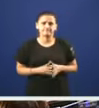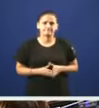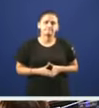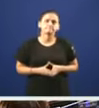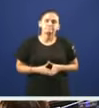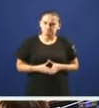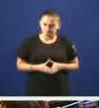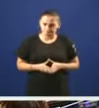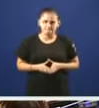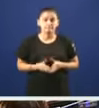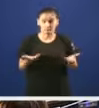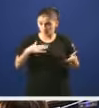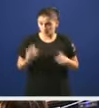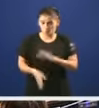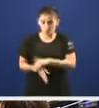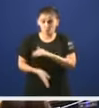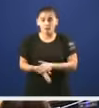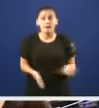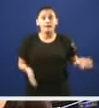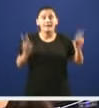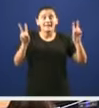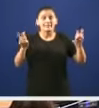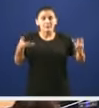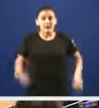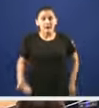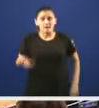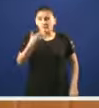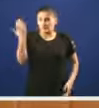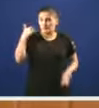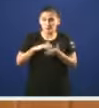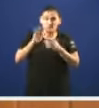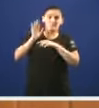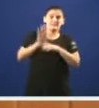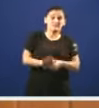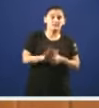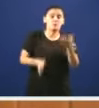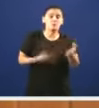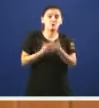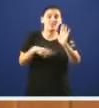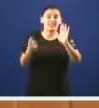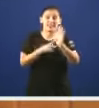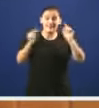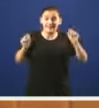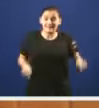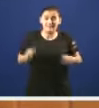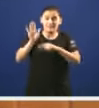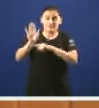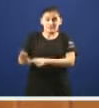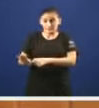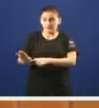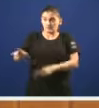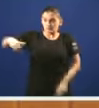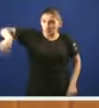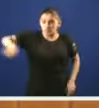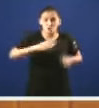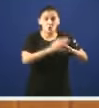vale podo continuar é un tema moi grave cando trouxemos a nosa proposición de lei aquí que evidentemente vostedes